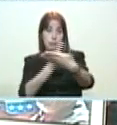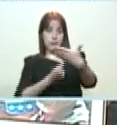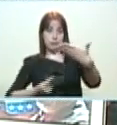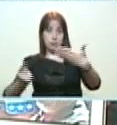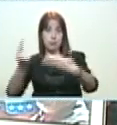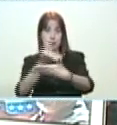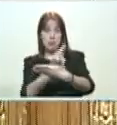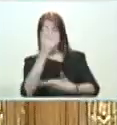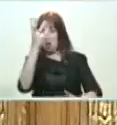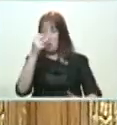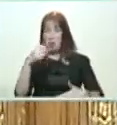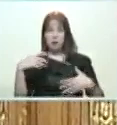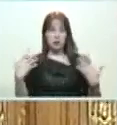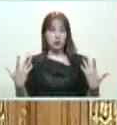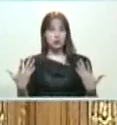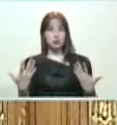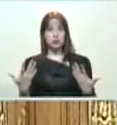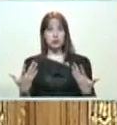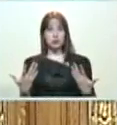¿Cuántos son?